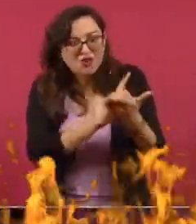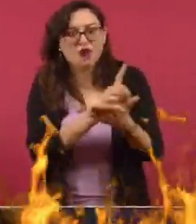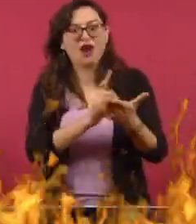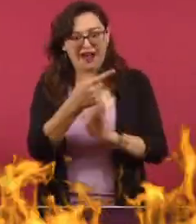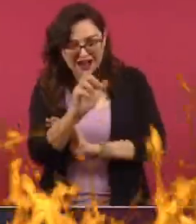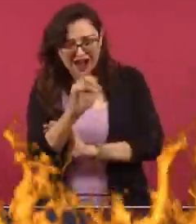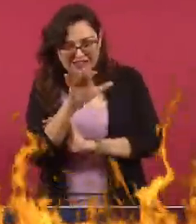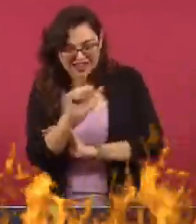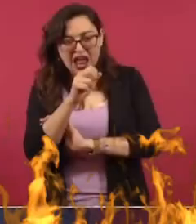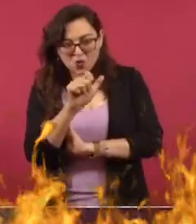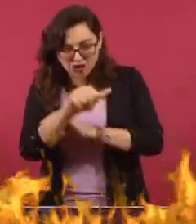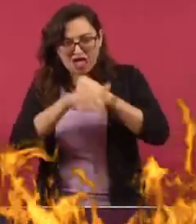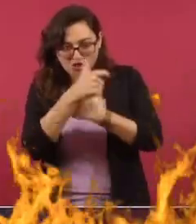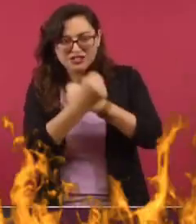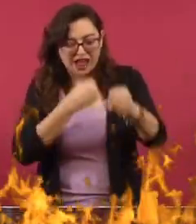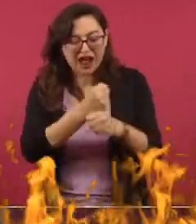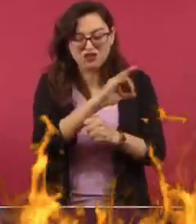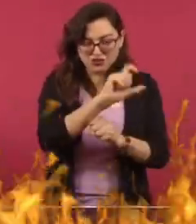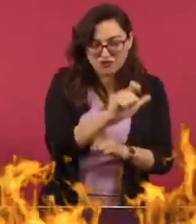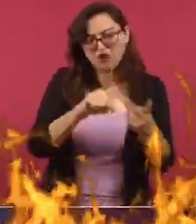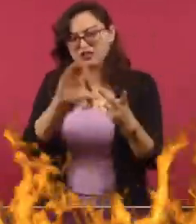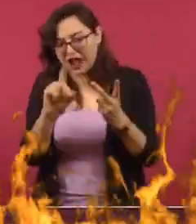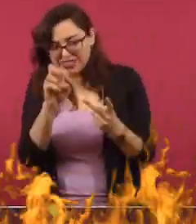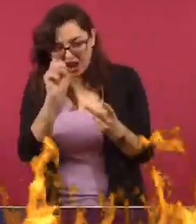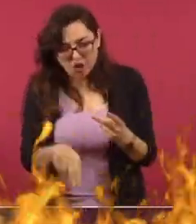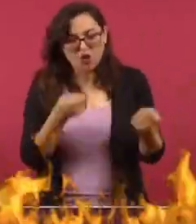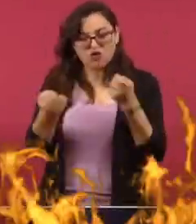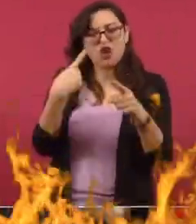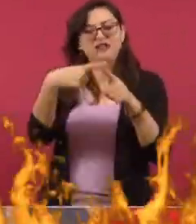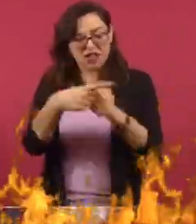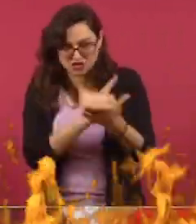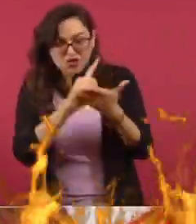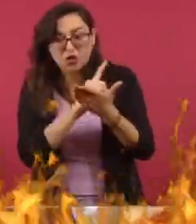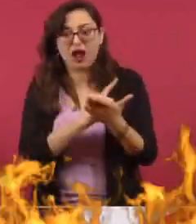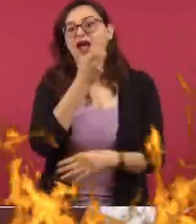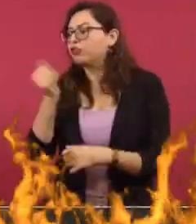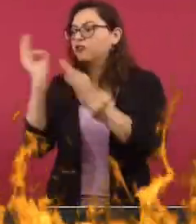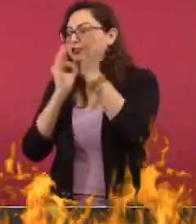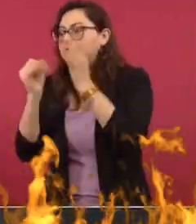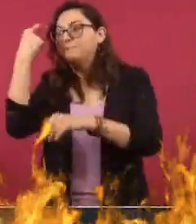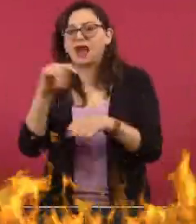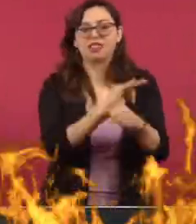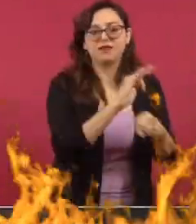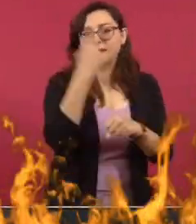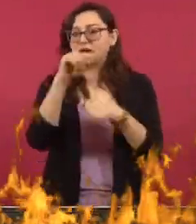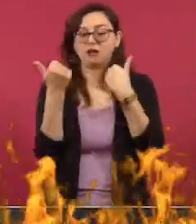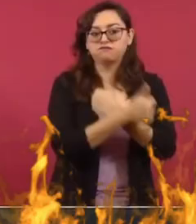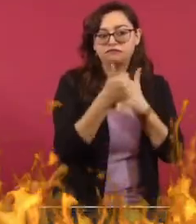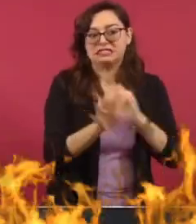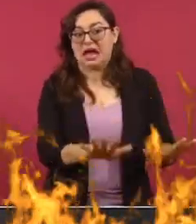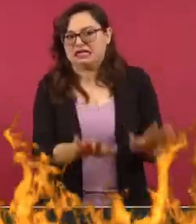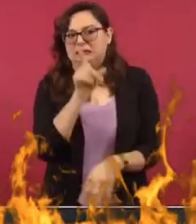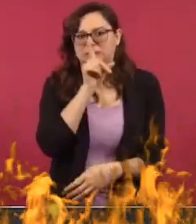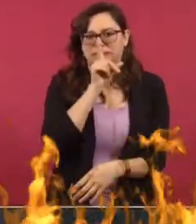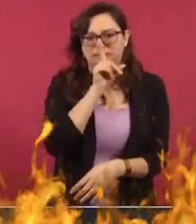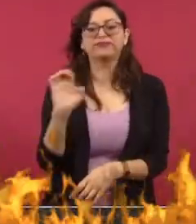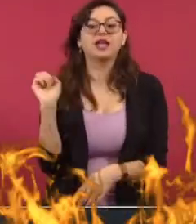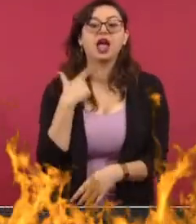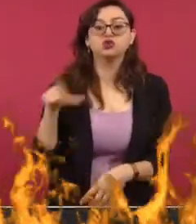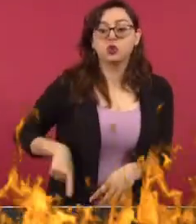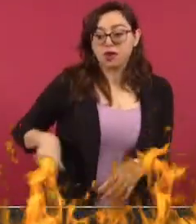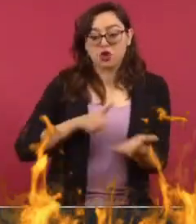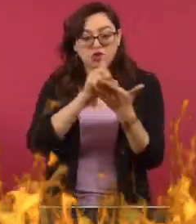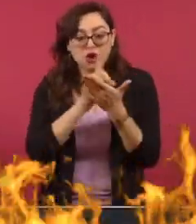de que durante 12 años la seguridad en México estaba en manos de García Luna. Y además que ya no se hable de que esos